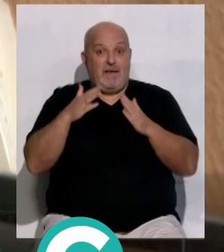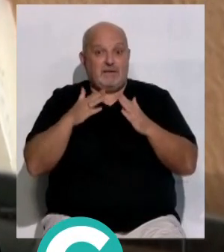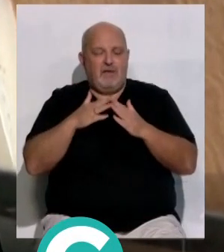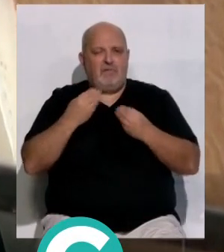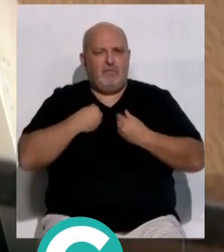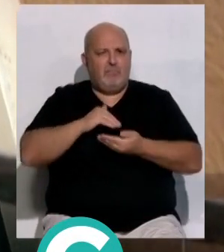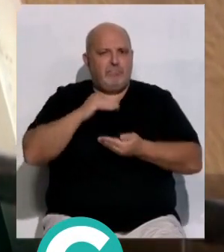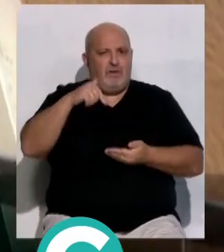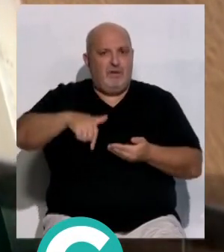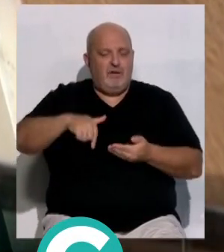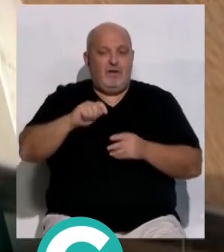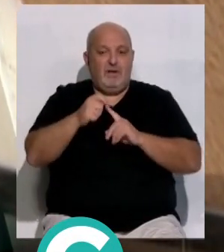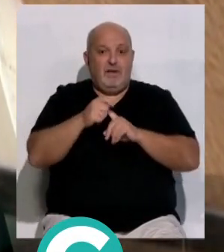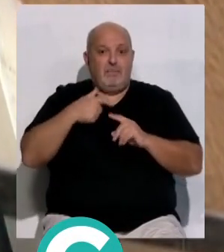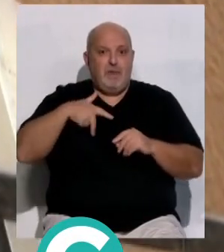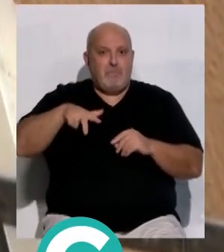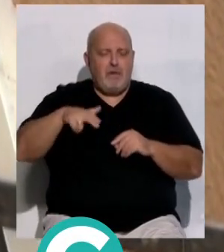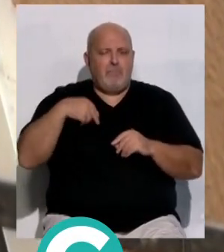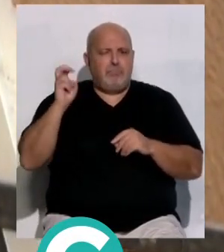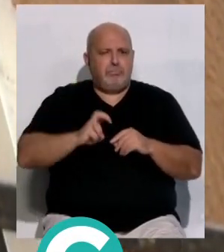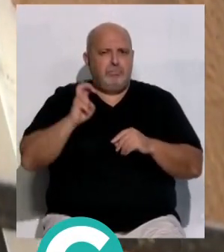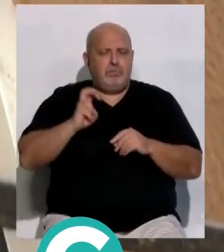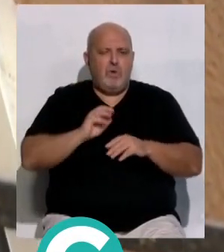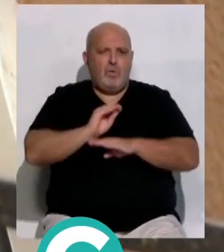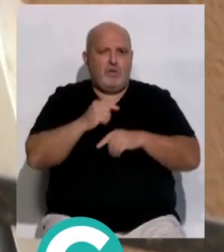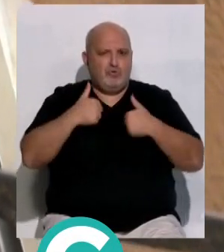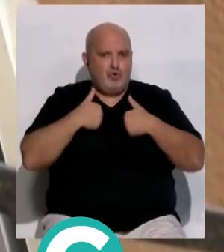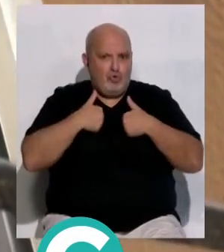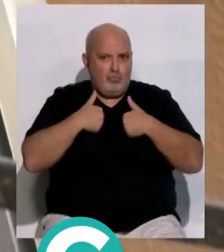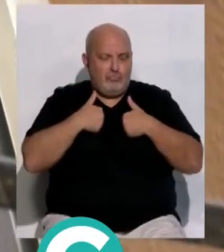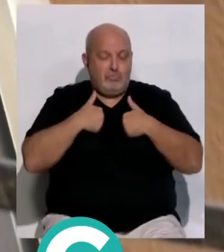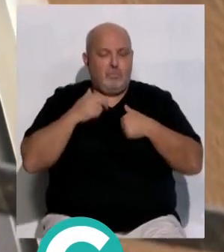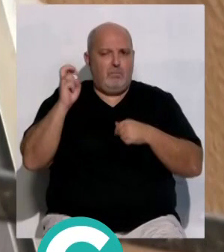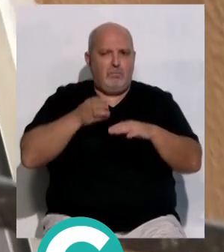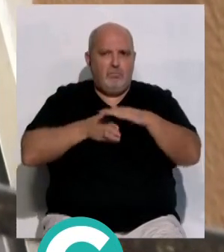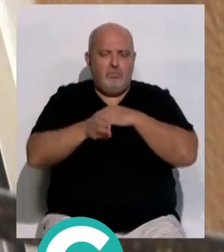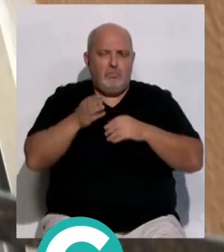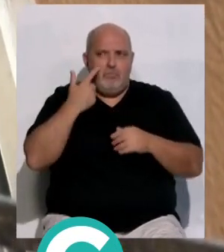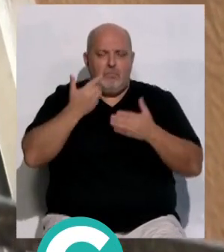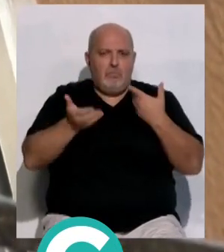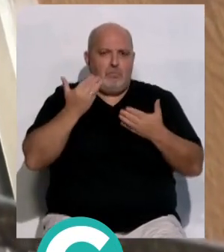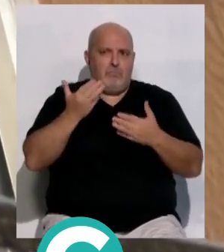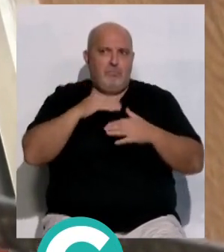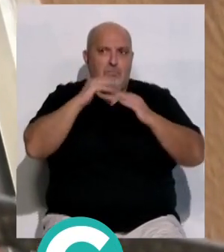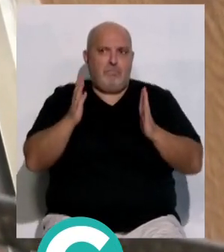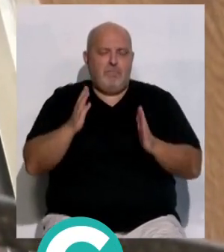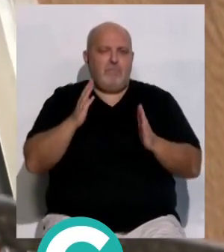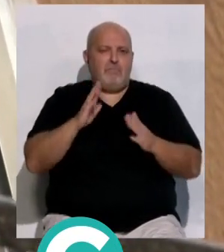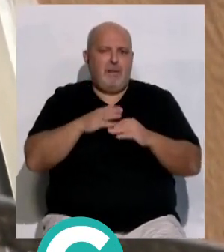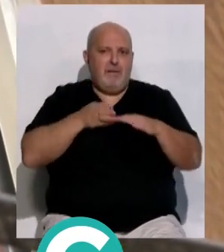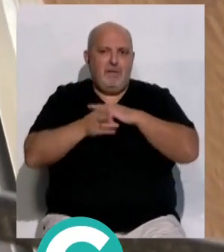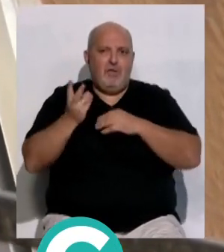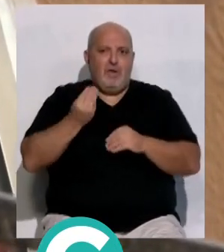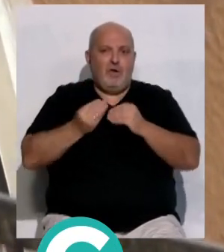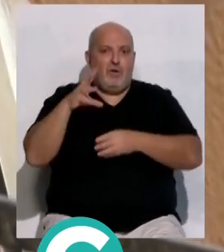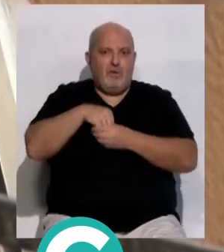donde yo me he criado, las llaves de mi hermano, donde yo venía porque yo lo cuidaba. Entro, yo desalojo la vivienda porque la vivienda no estaba adecuada para meter a